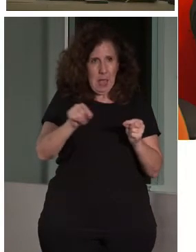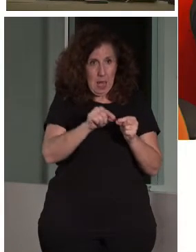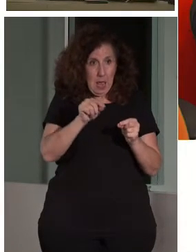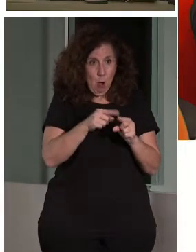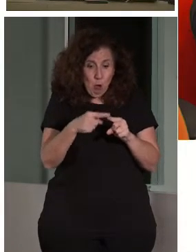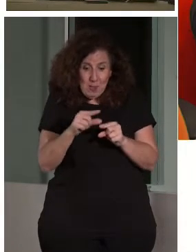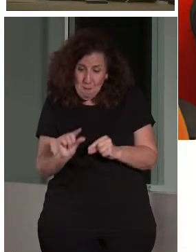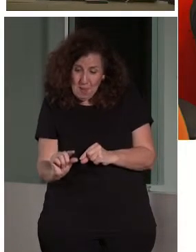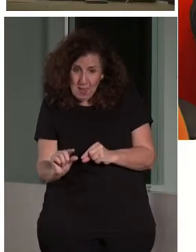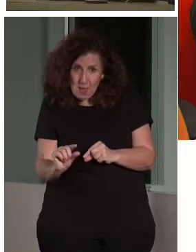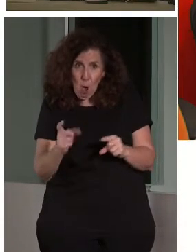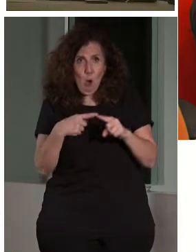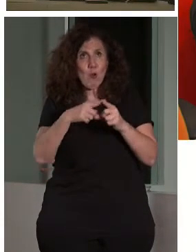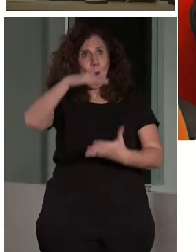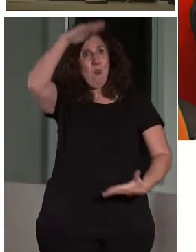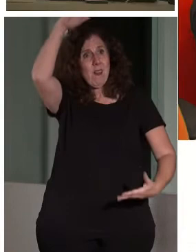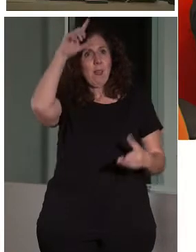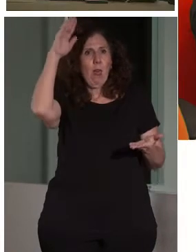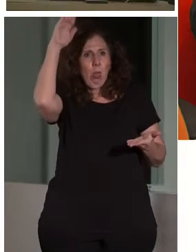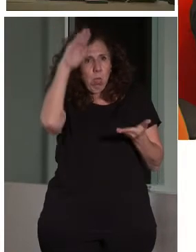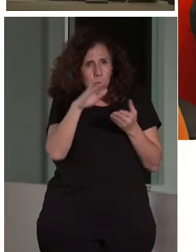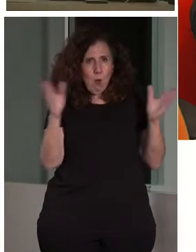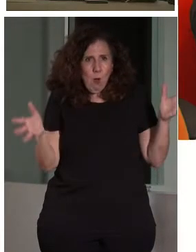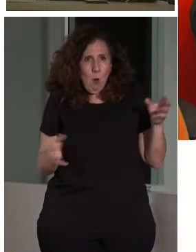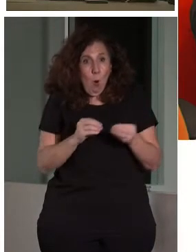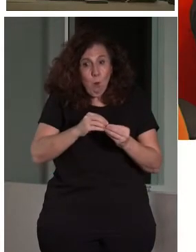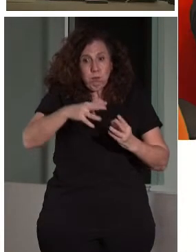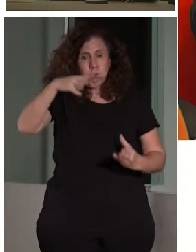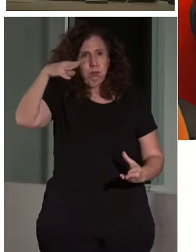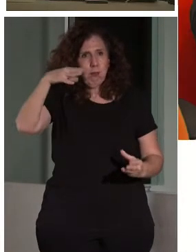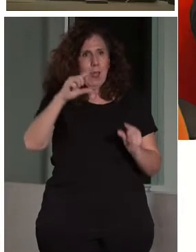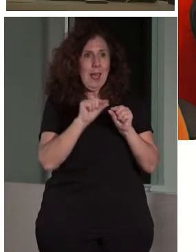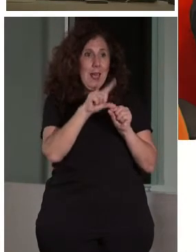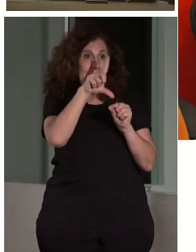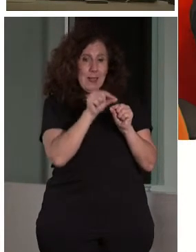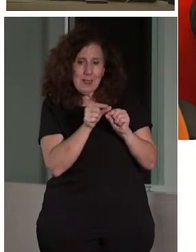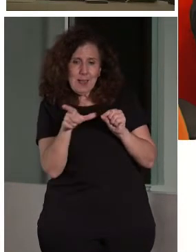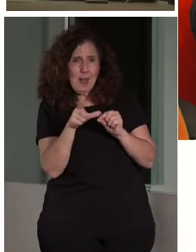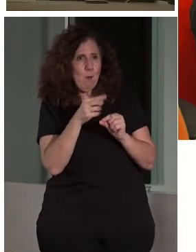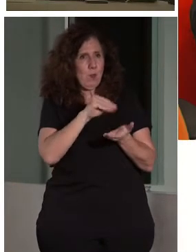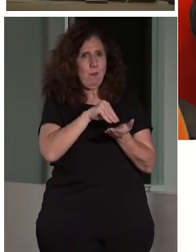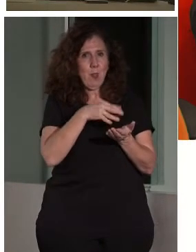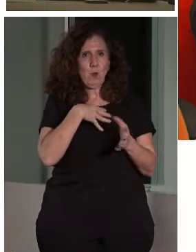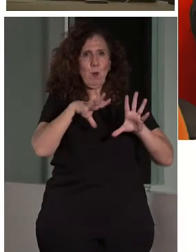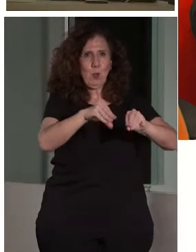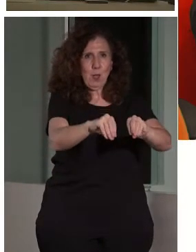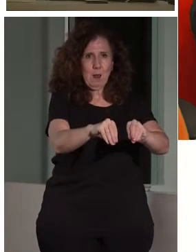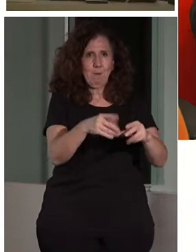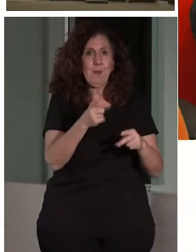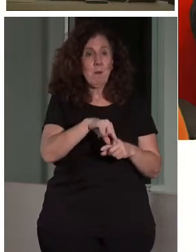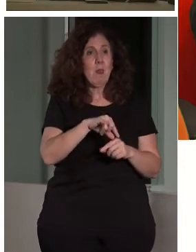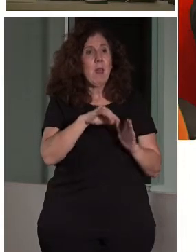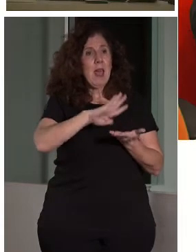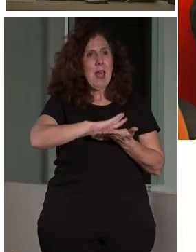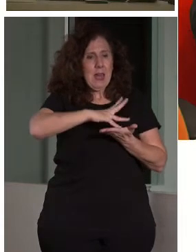pequeñísimas o muy grandes. El problema de la escala es un problema en el acceso táctil al patrimonio. Crear relieves a